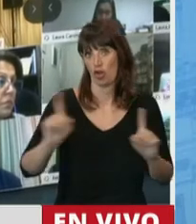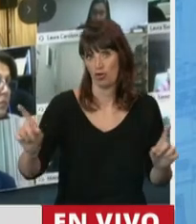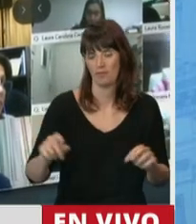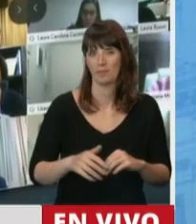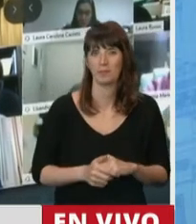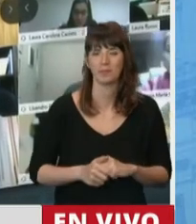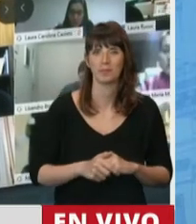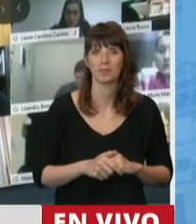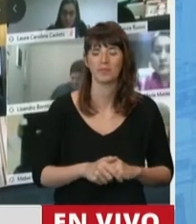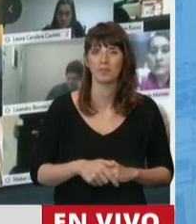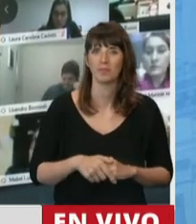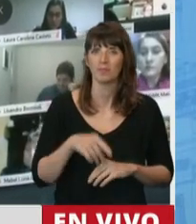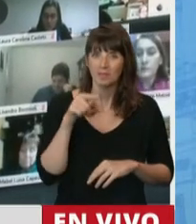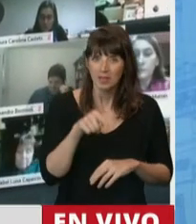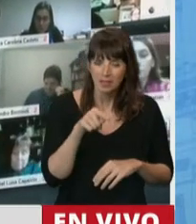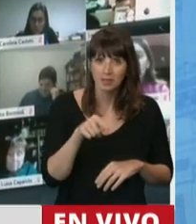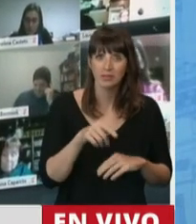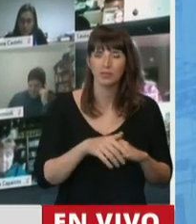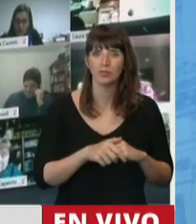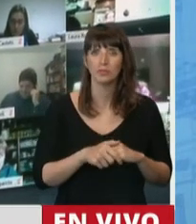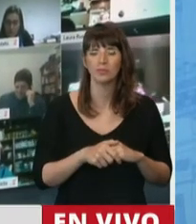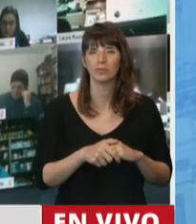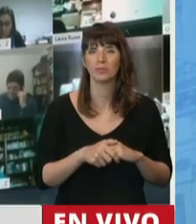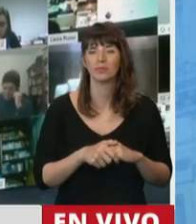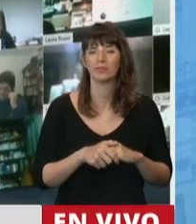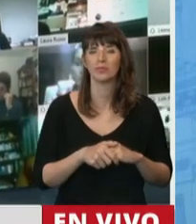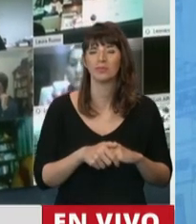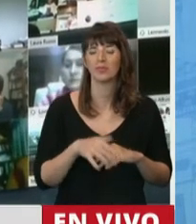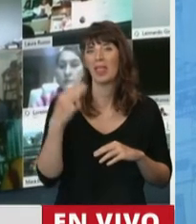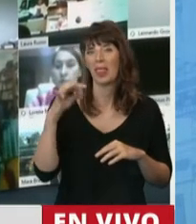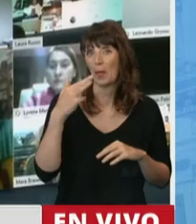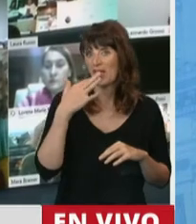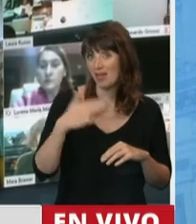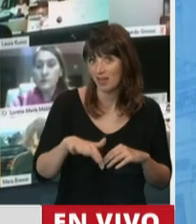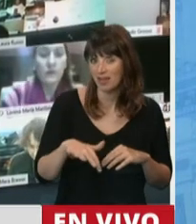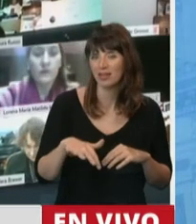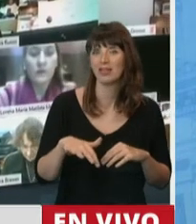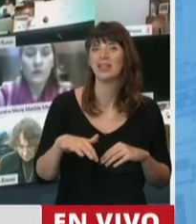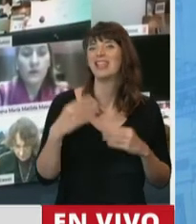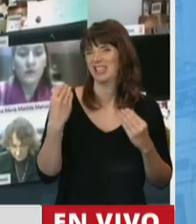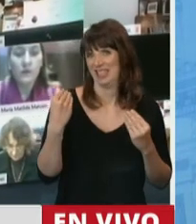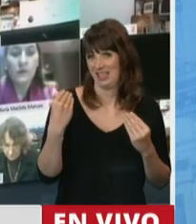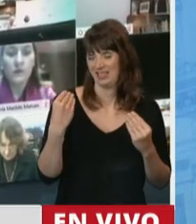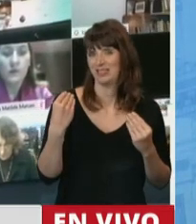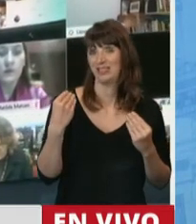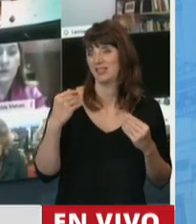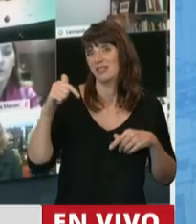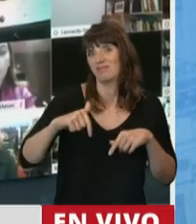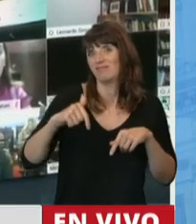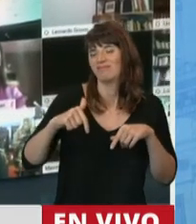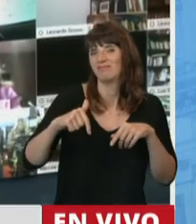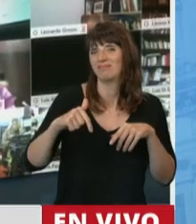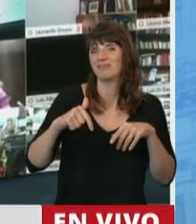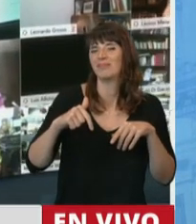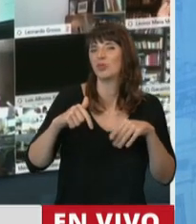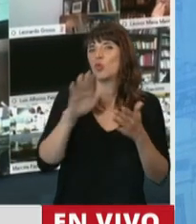entenderlo en un contexto donde esta modalidad, porque también queda claro que estamos ante una modalidad de